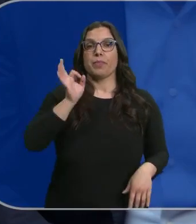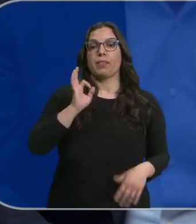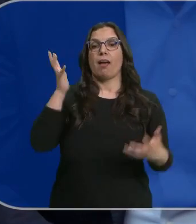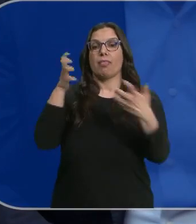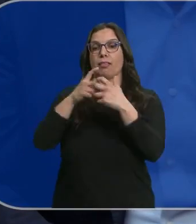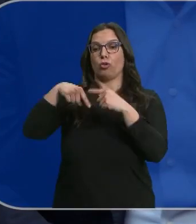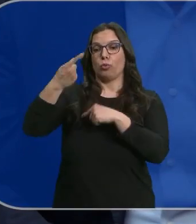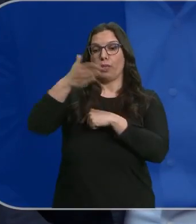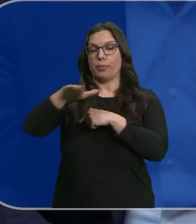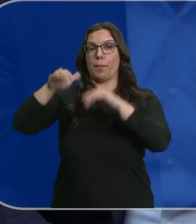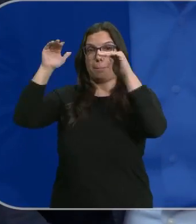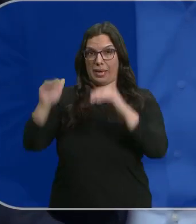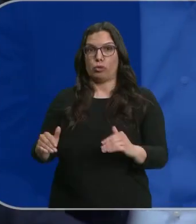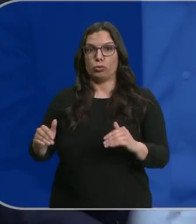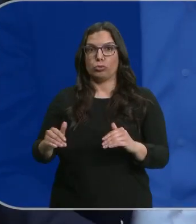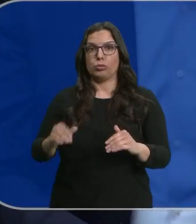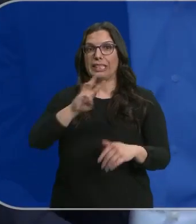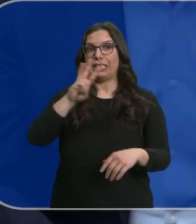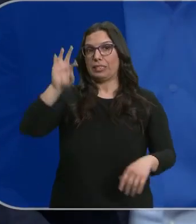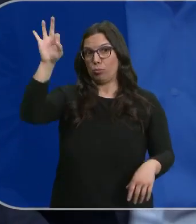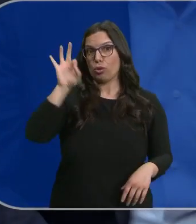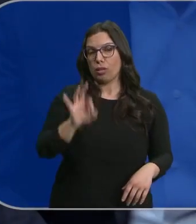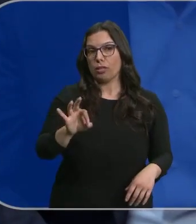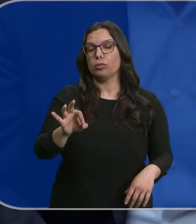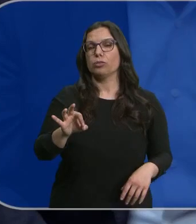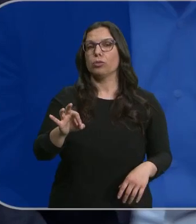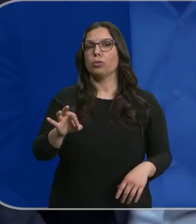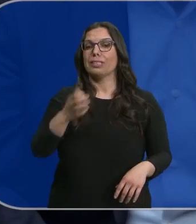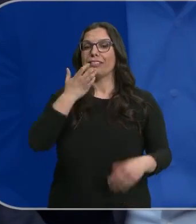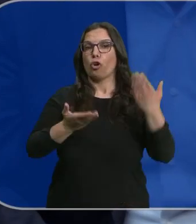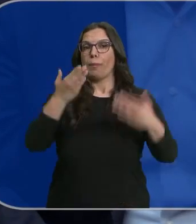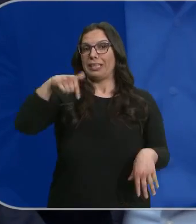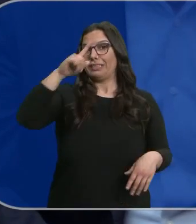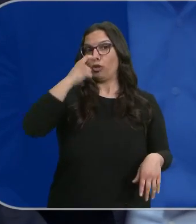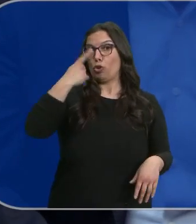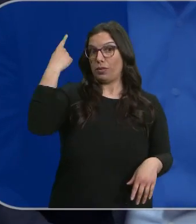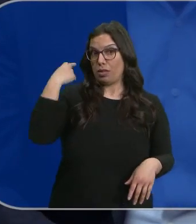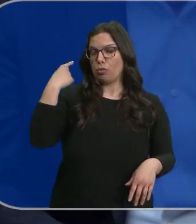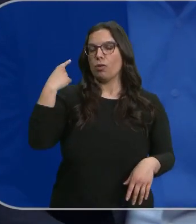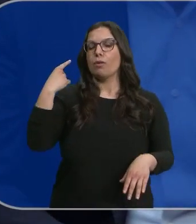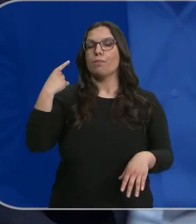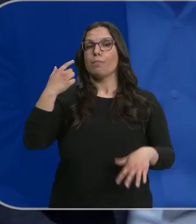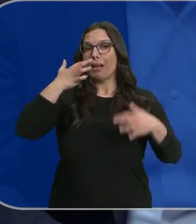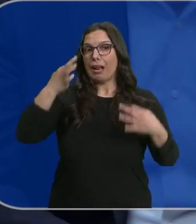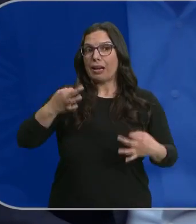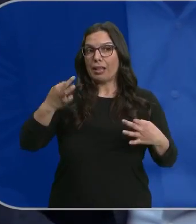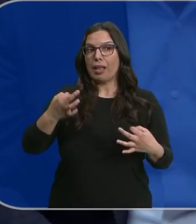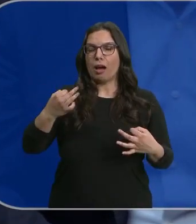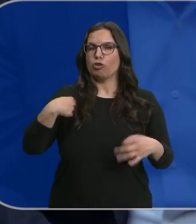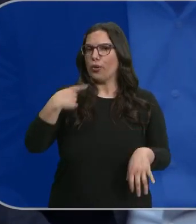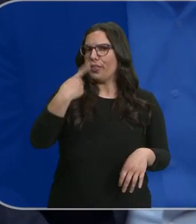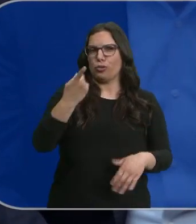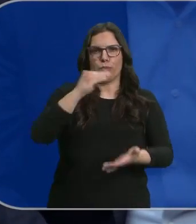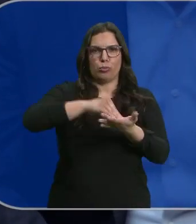la siniestralidad con víctimas mortales un 33% en la comparativa de este año con el año pasado, me han oído